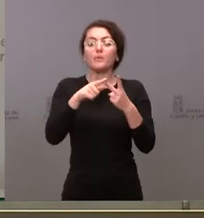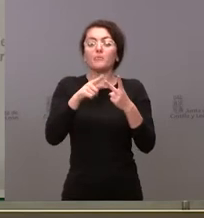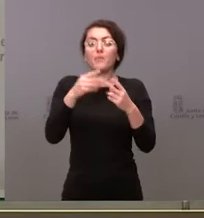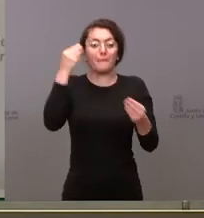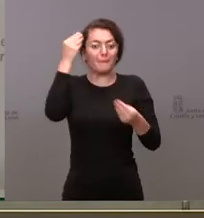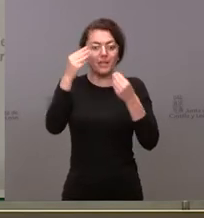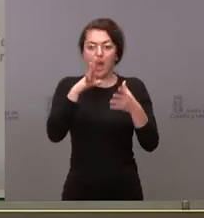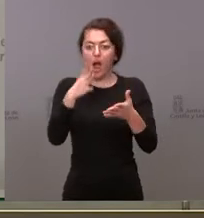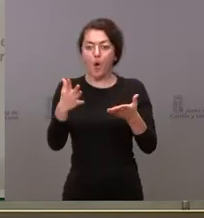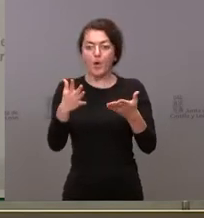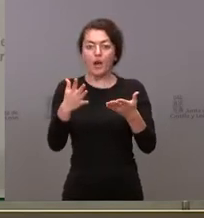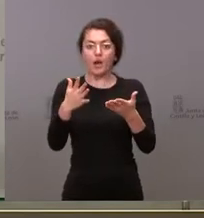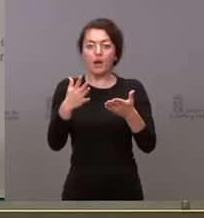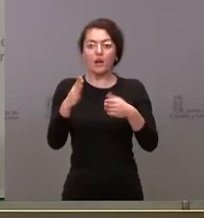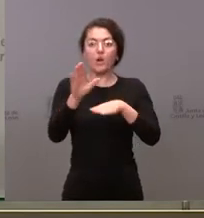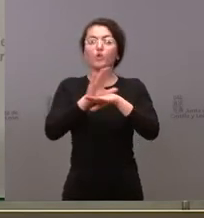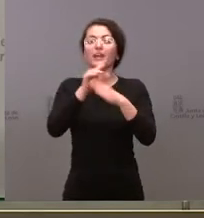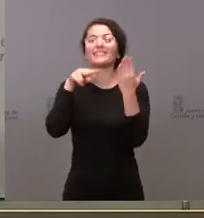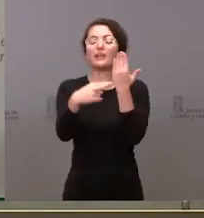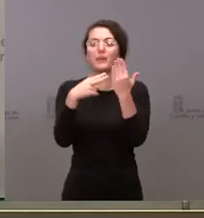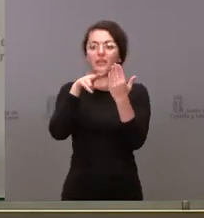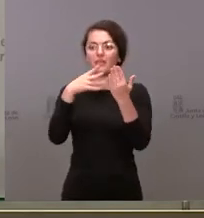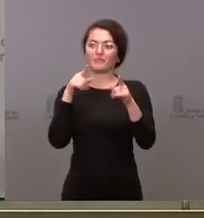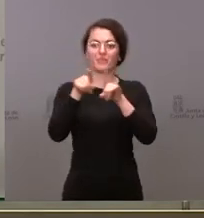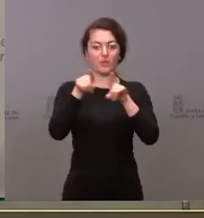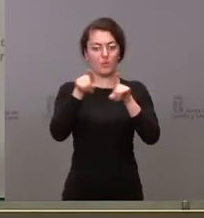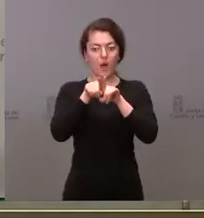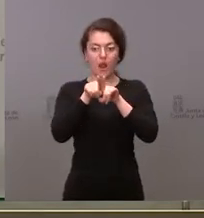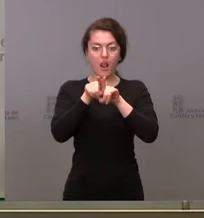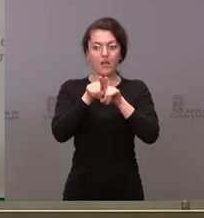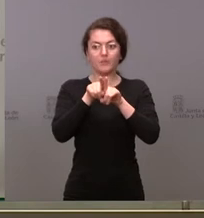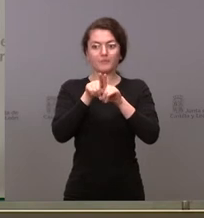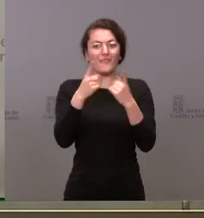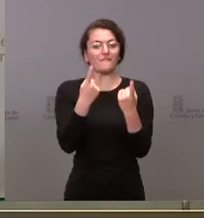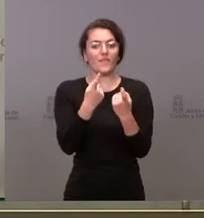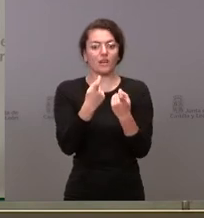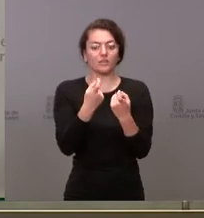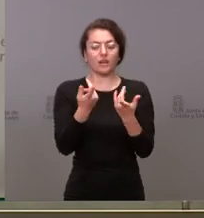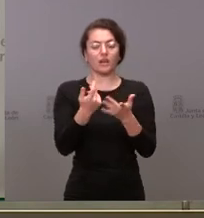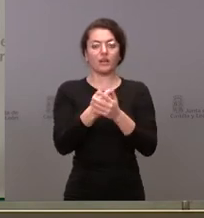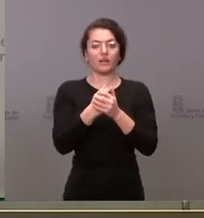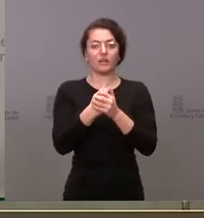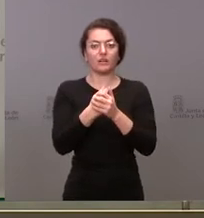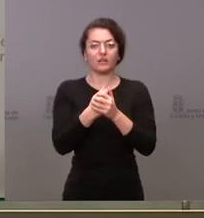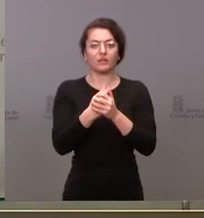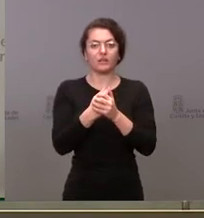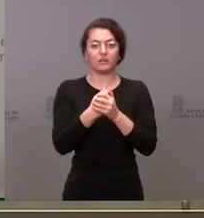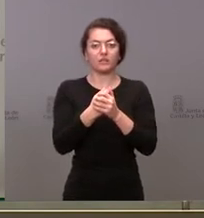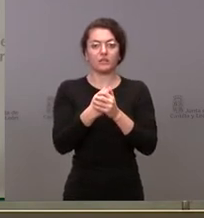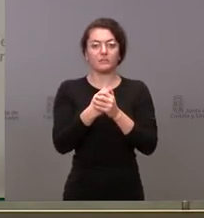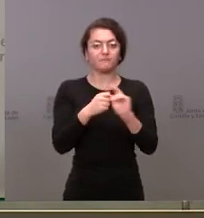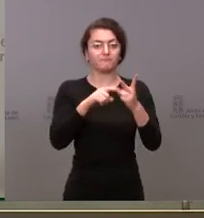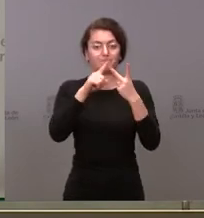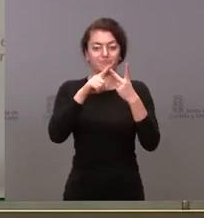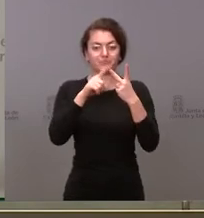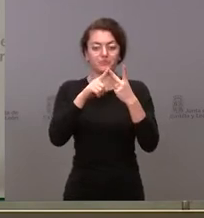no sé cómo puede afectar a los proyectos pendientes como la propia ley y luego en segundo lugar quería